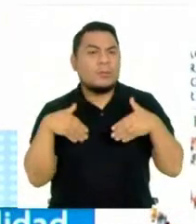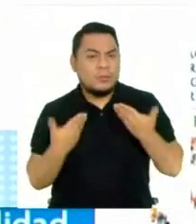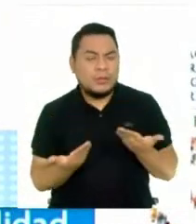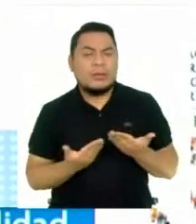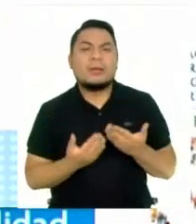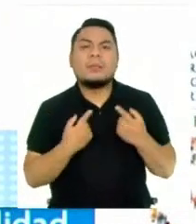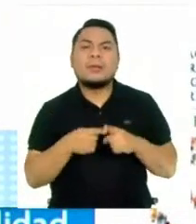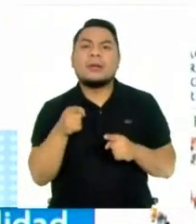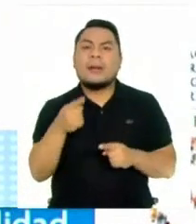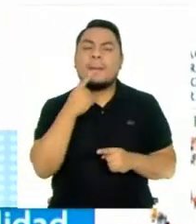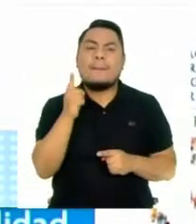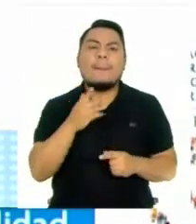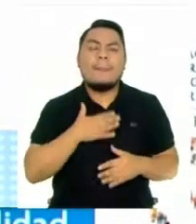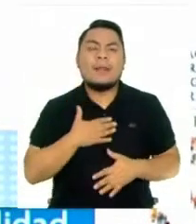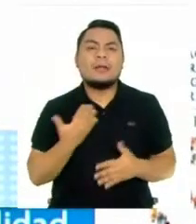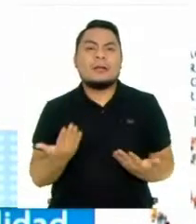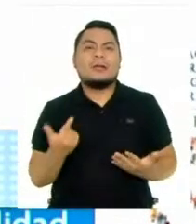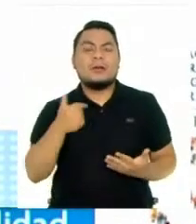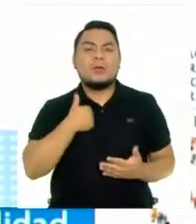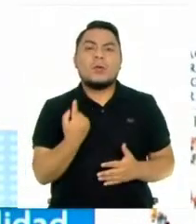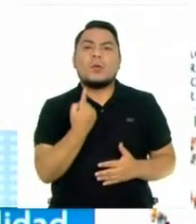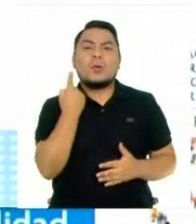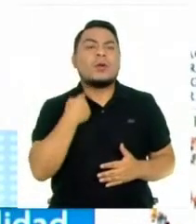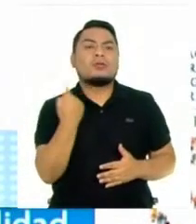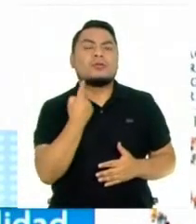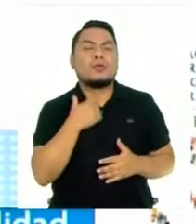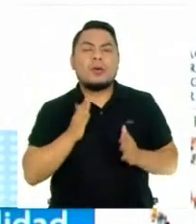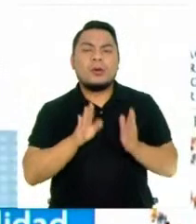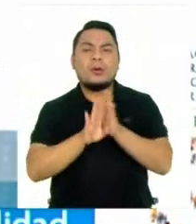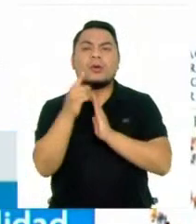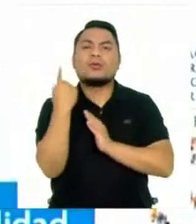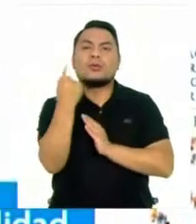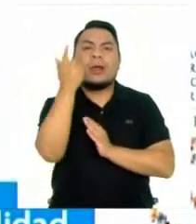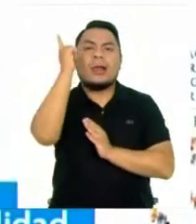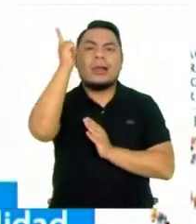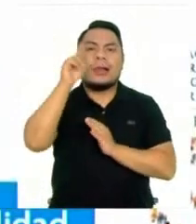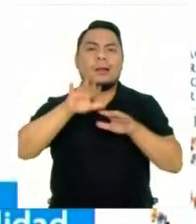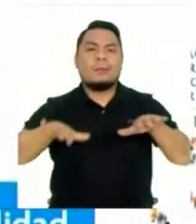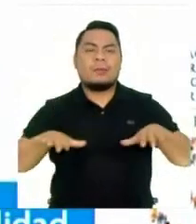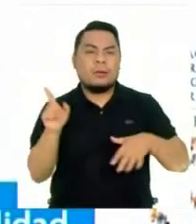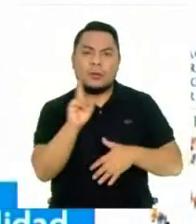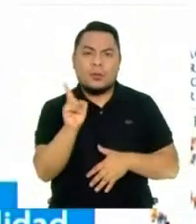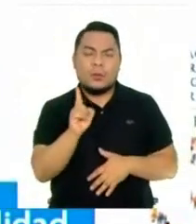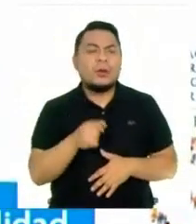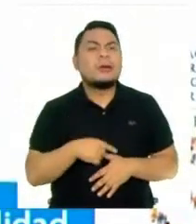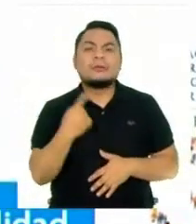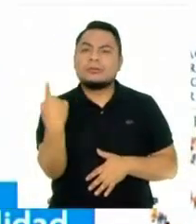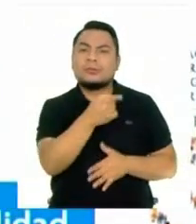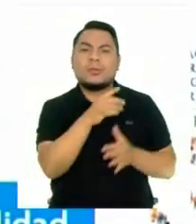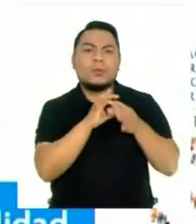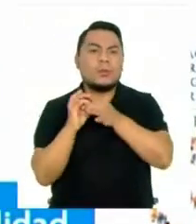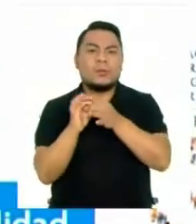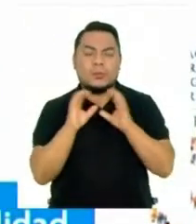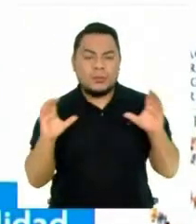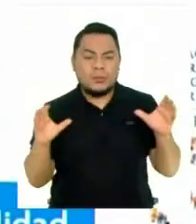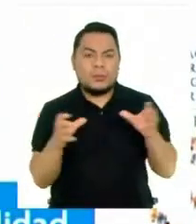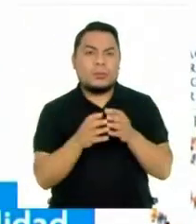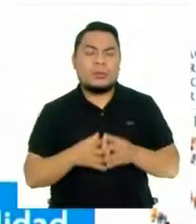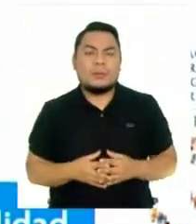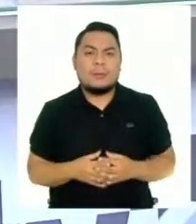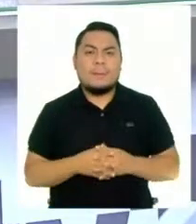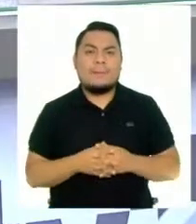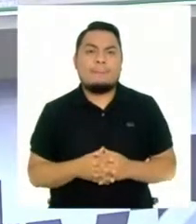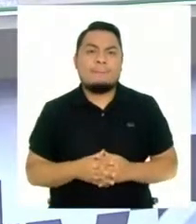pero no va a querer hacerse que yo dame solito y yo me salgo adelante y soy el líder, lo he hecho solo, no, aquí lo que hay que hacer es juntar a todos.